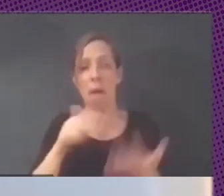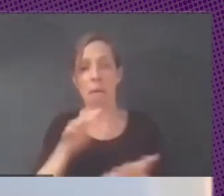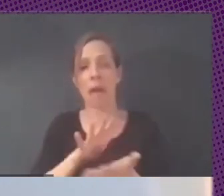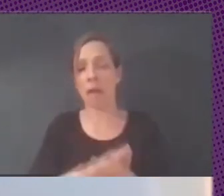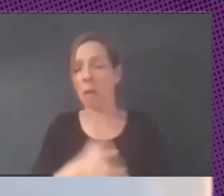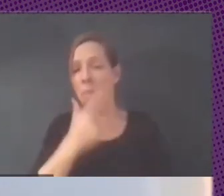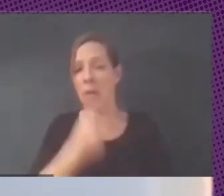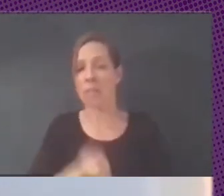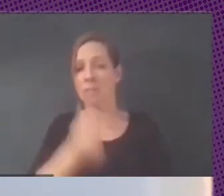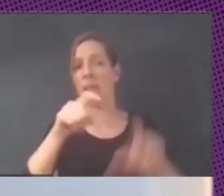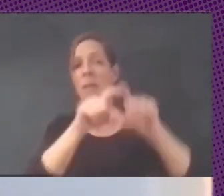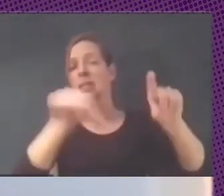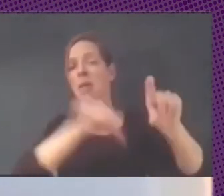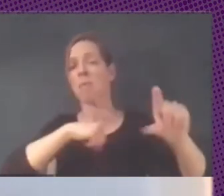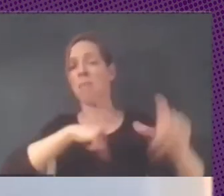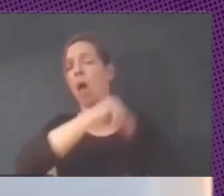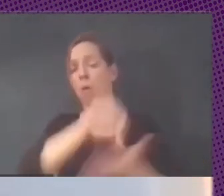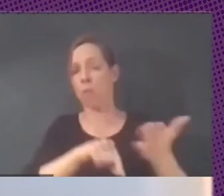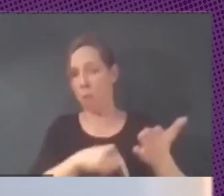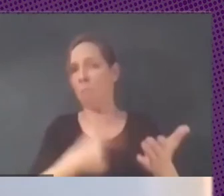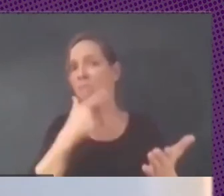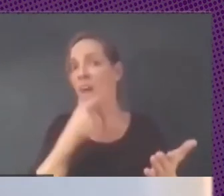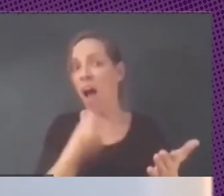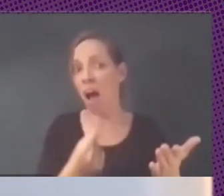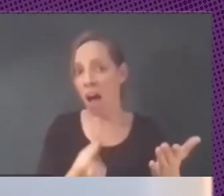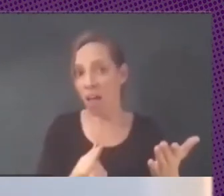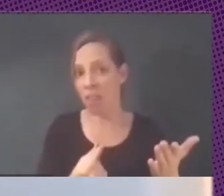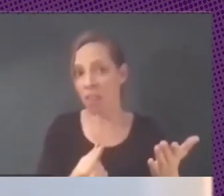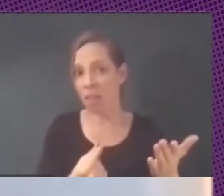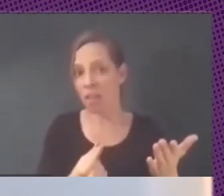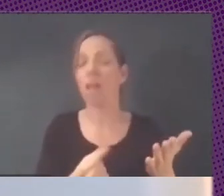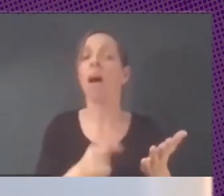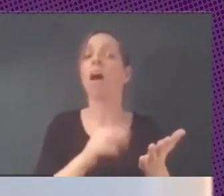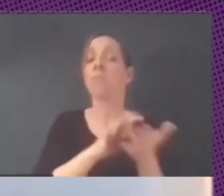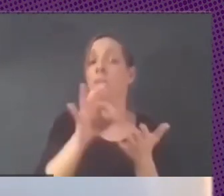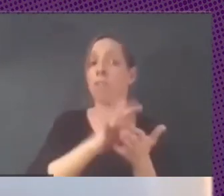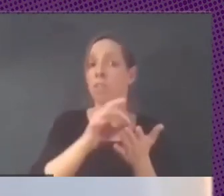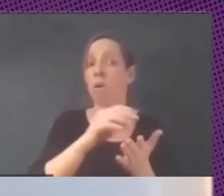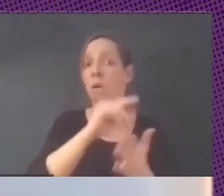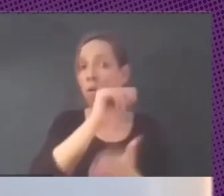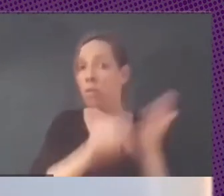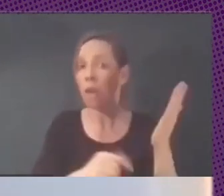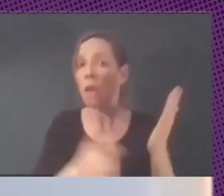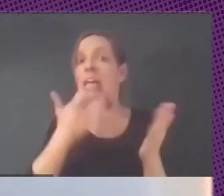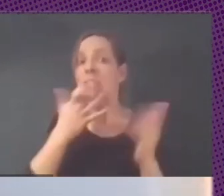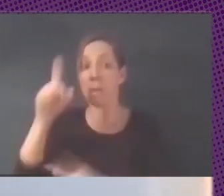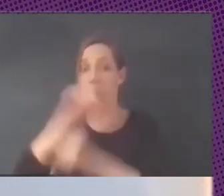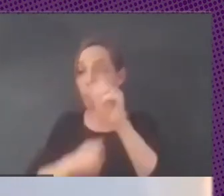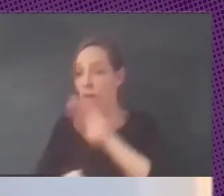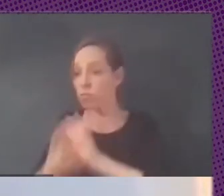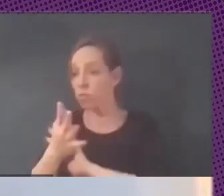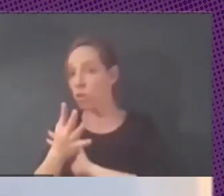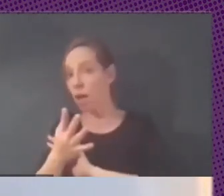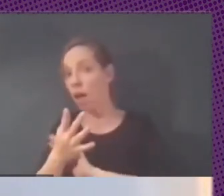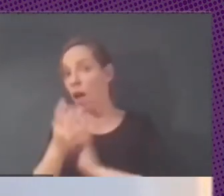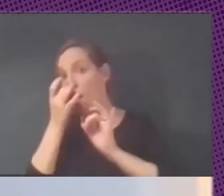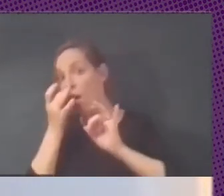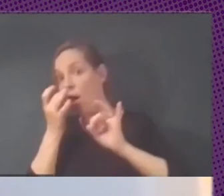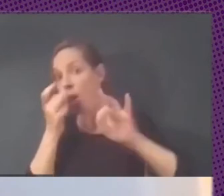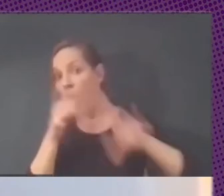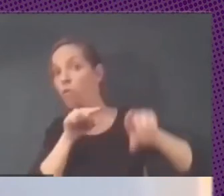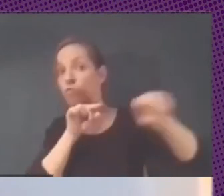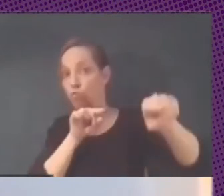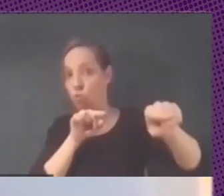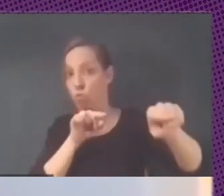solución privativa contratar una empresa le contrato el servicio y si tienen un problema la culpa es de ellos ¿sí? obviamente es